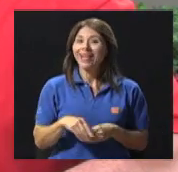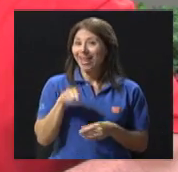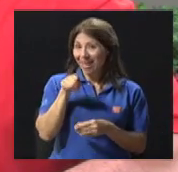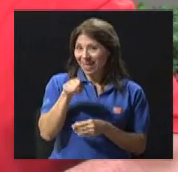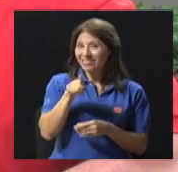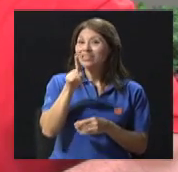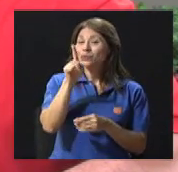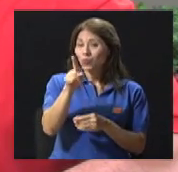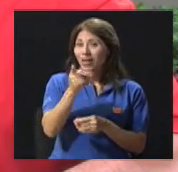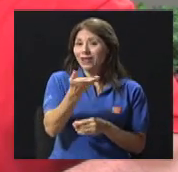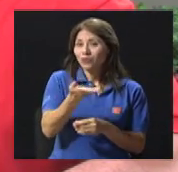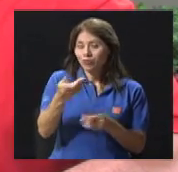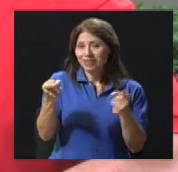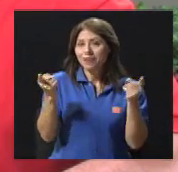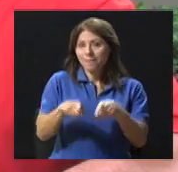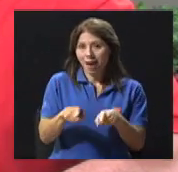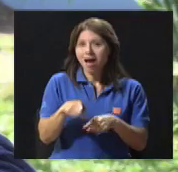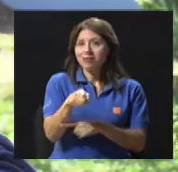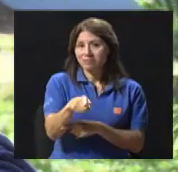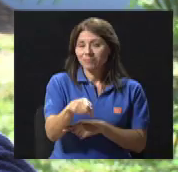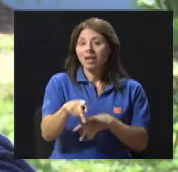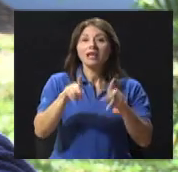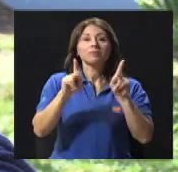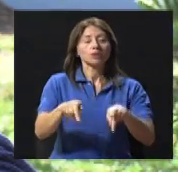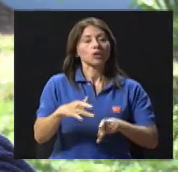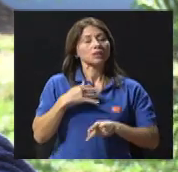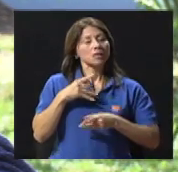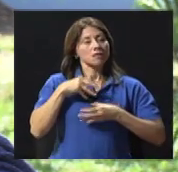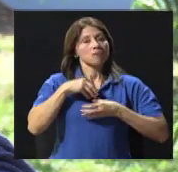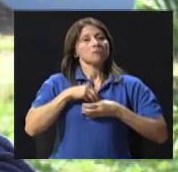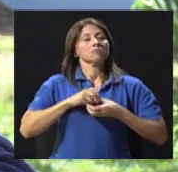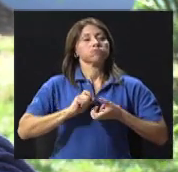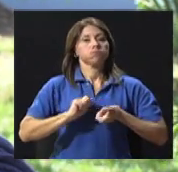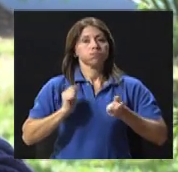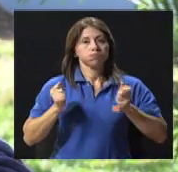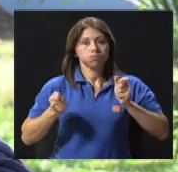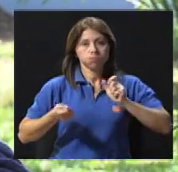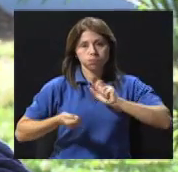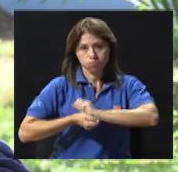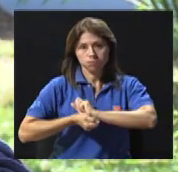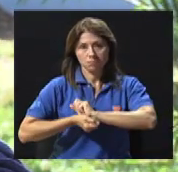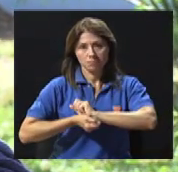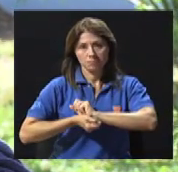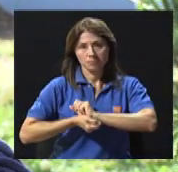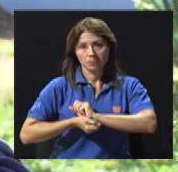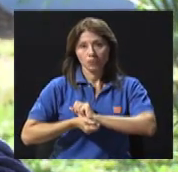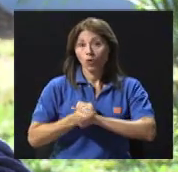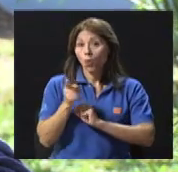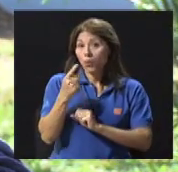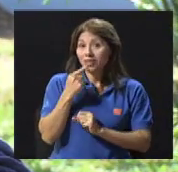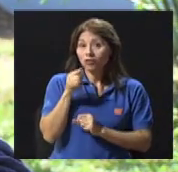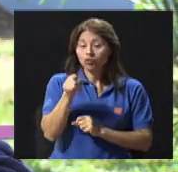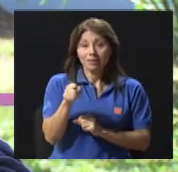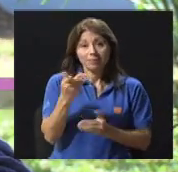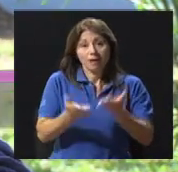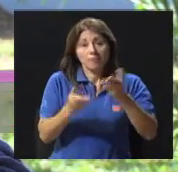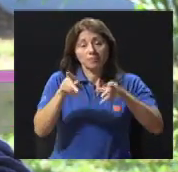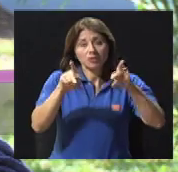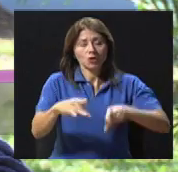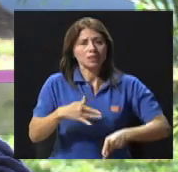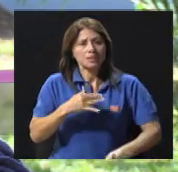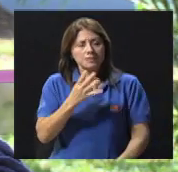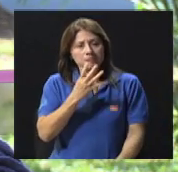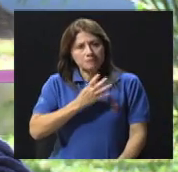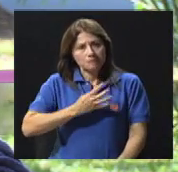y síntomas que se presentan, hay un cambio de humor. Un cambio de humor donde puede estar, como bien lo dice usted, muy enojado, muy